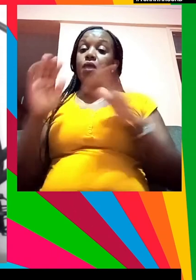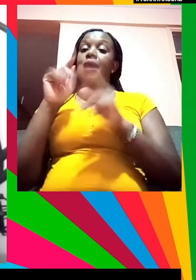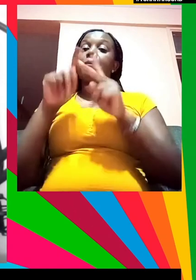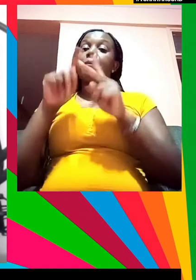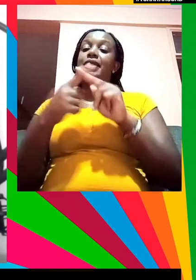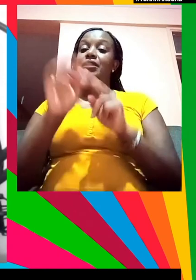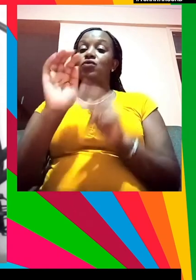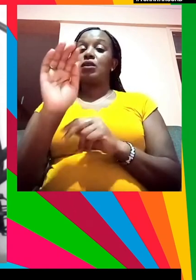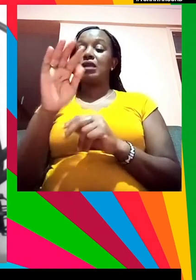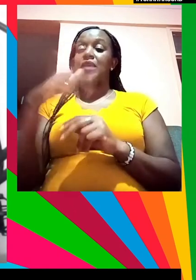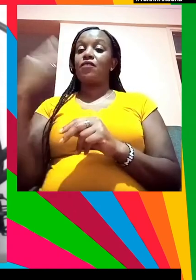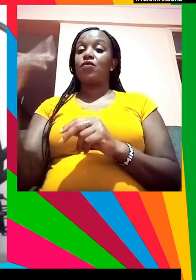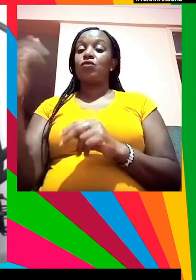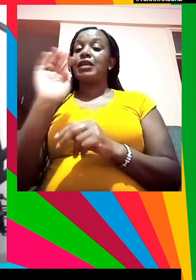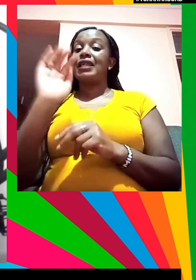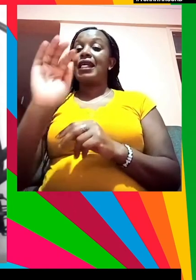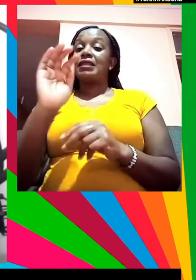pregunta desde hace mucho tiempo